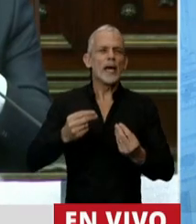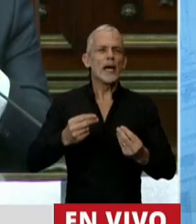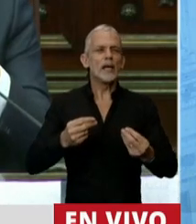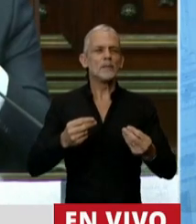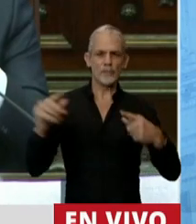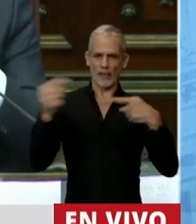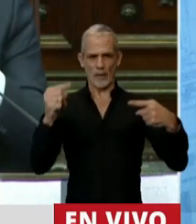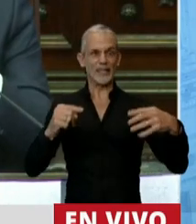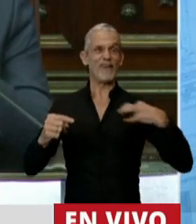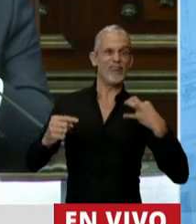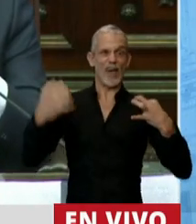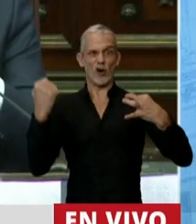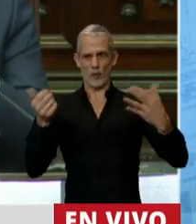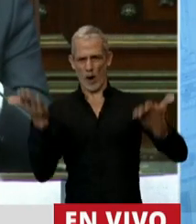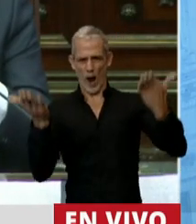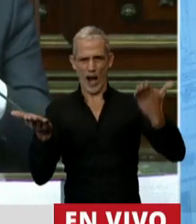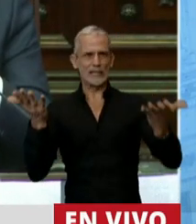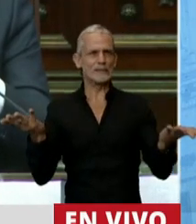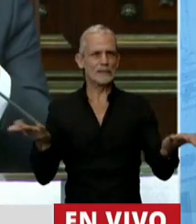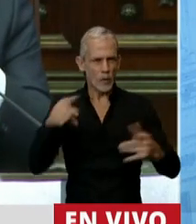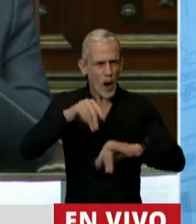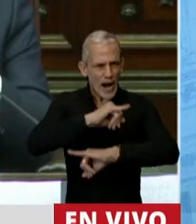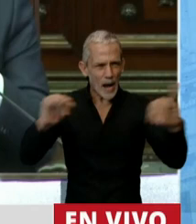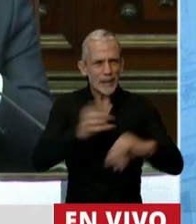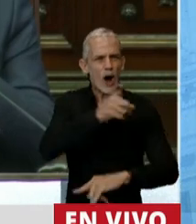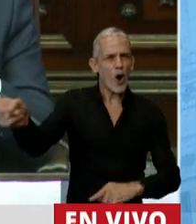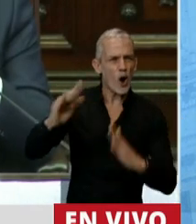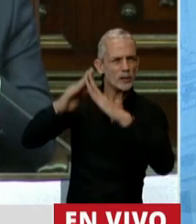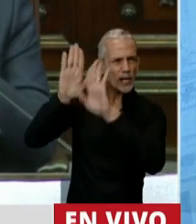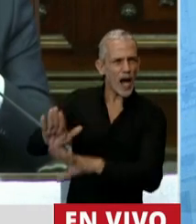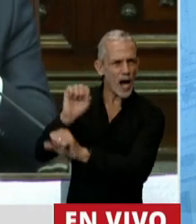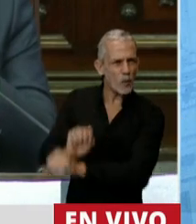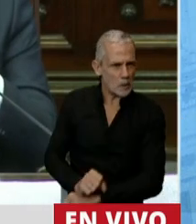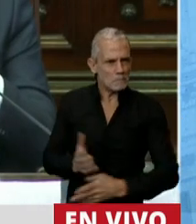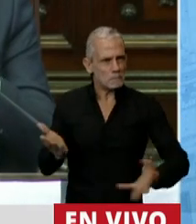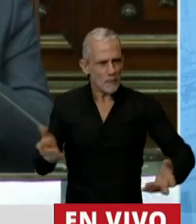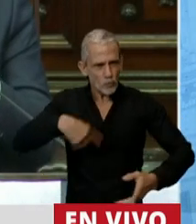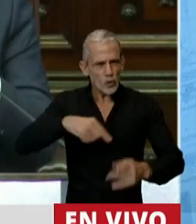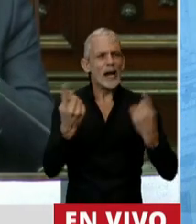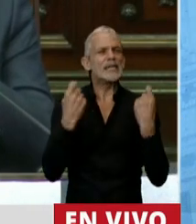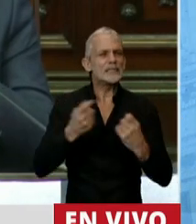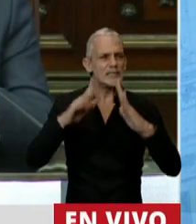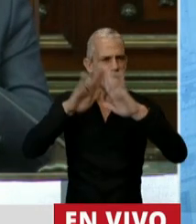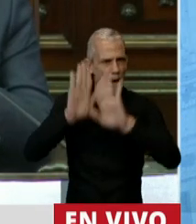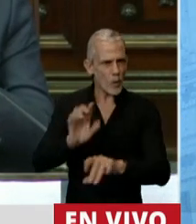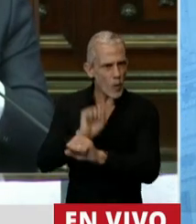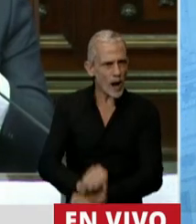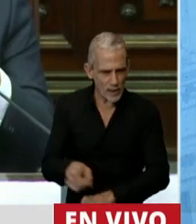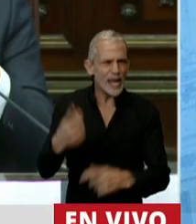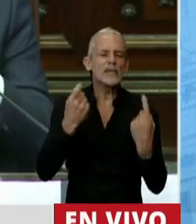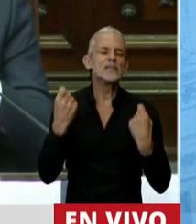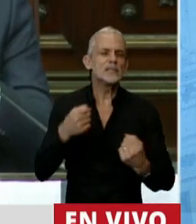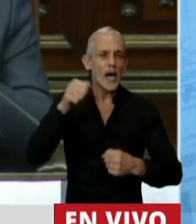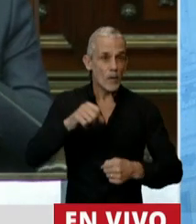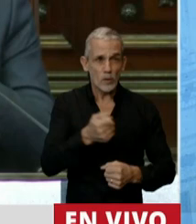economía. Hicieron campaña en contra de la cuarentena. Nosotros necesitábamos la cuarentena, seguimos necesitando, los